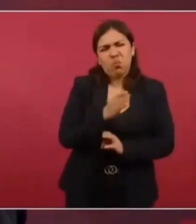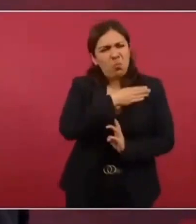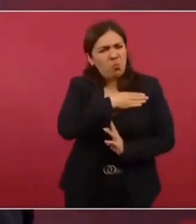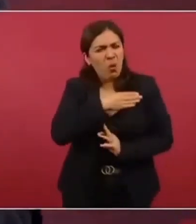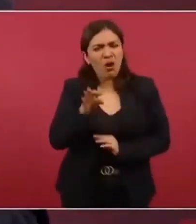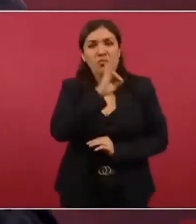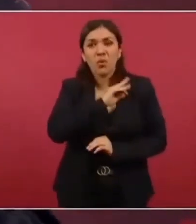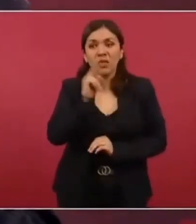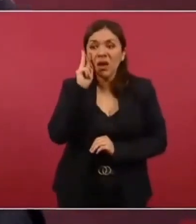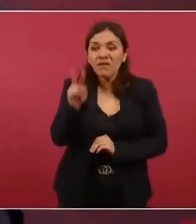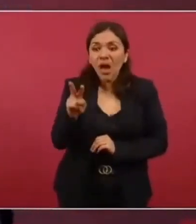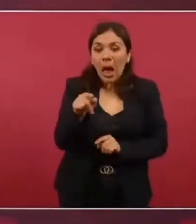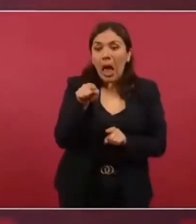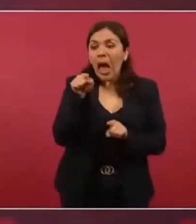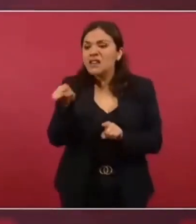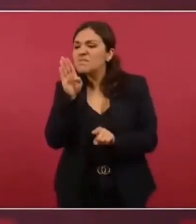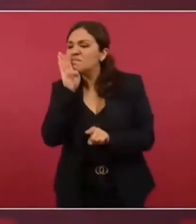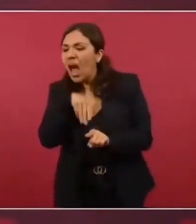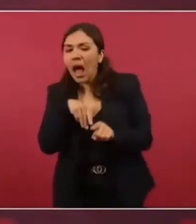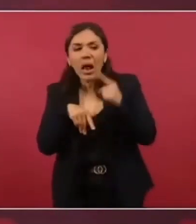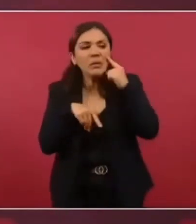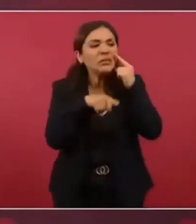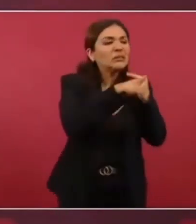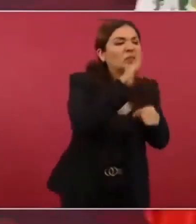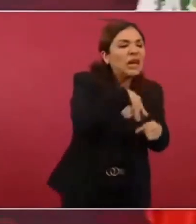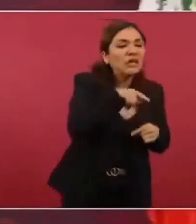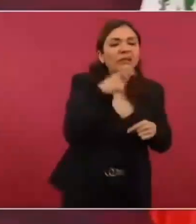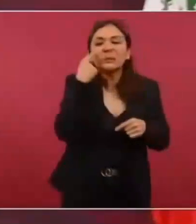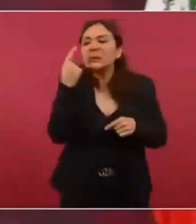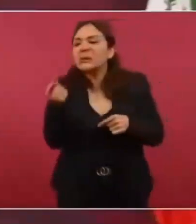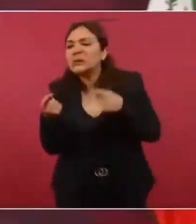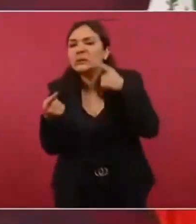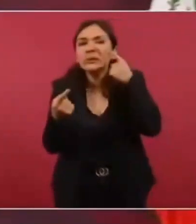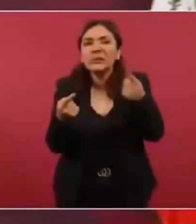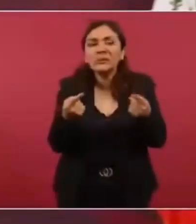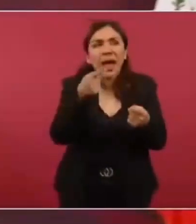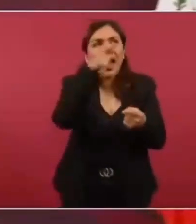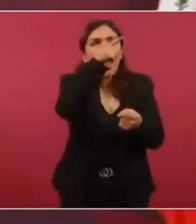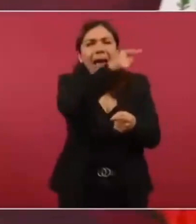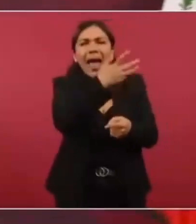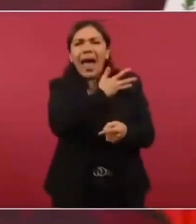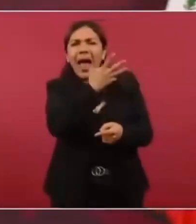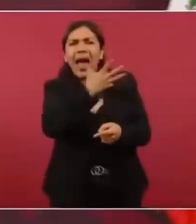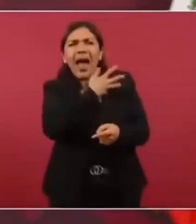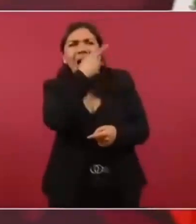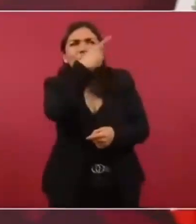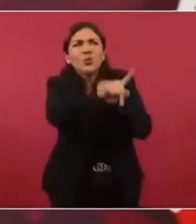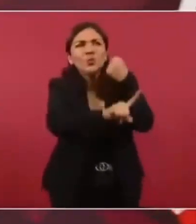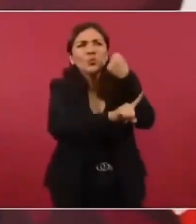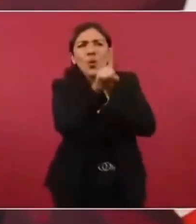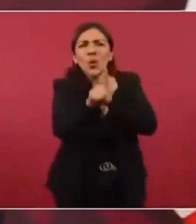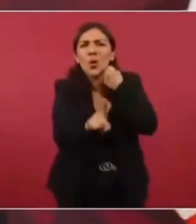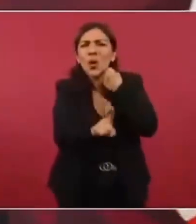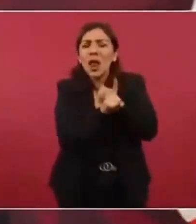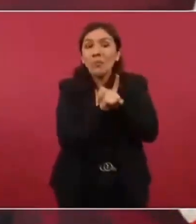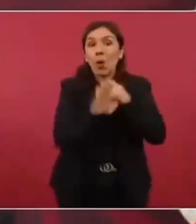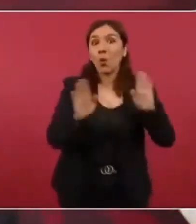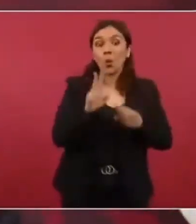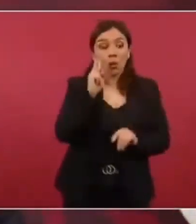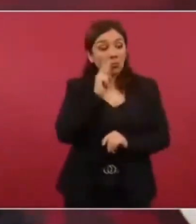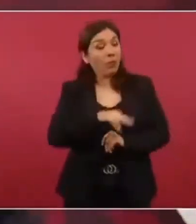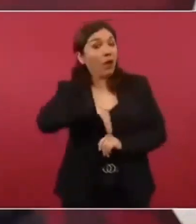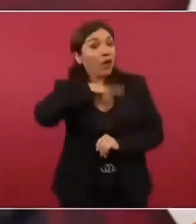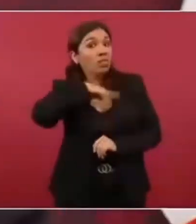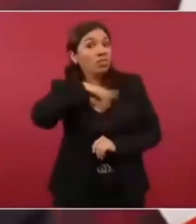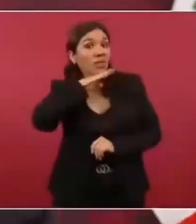la paja en el ojo ajeno y no la viga en el propio. Ya